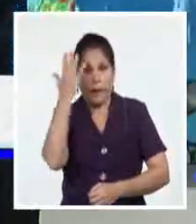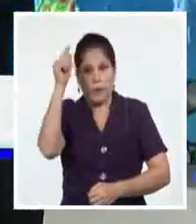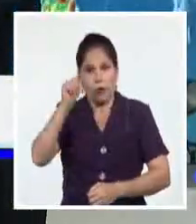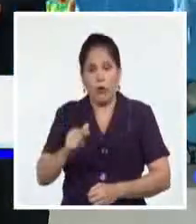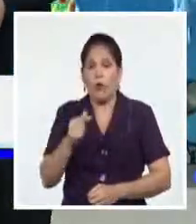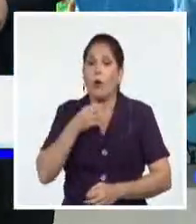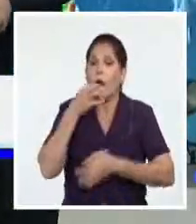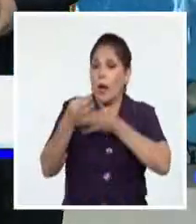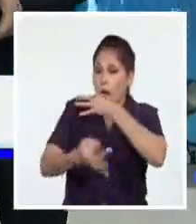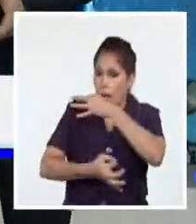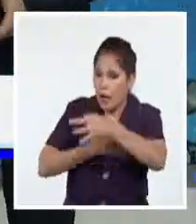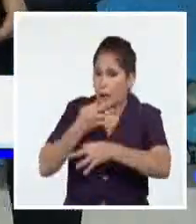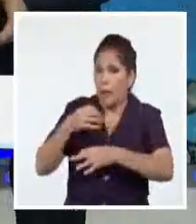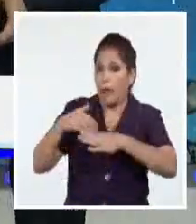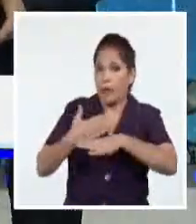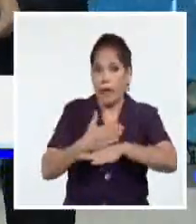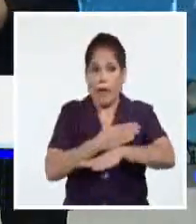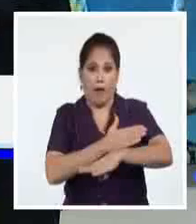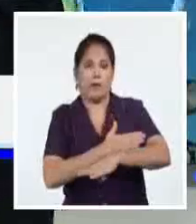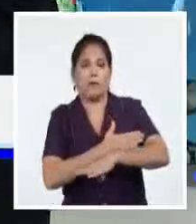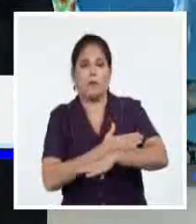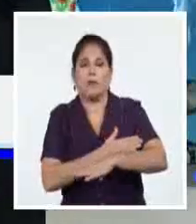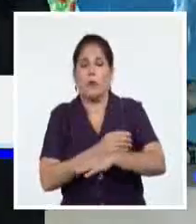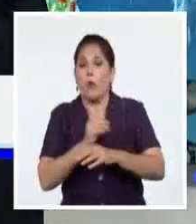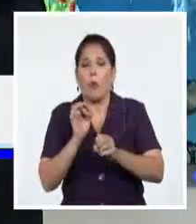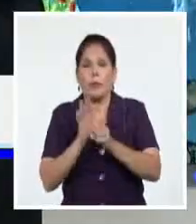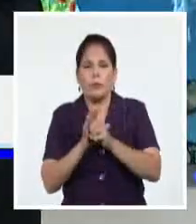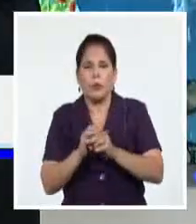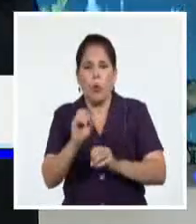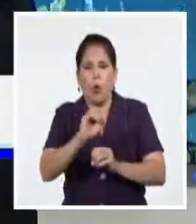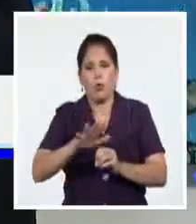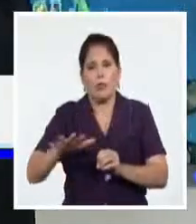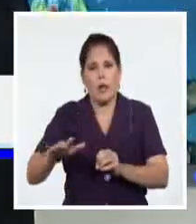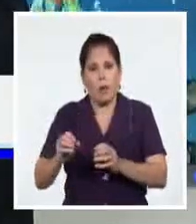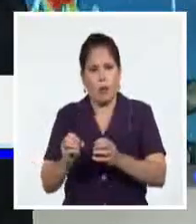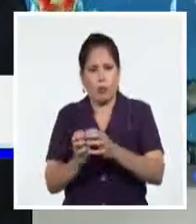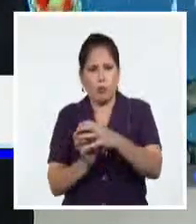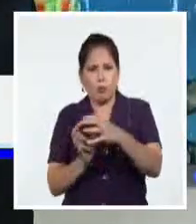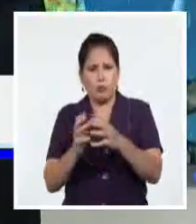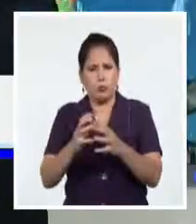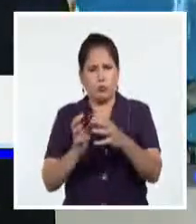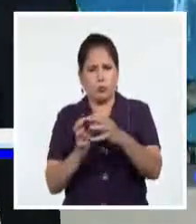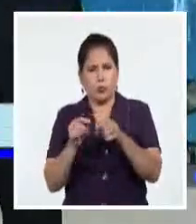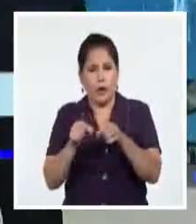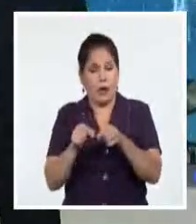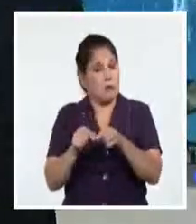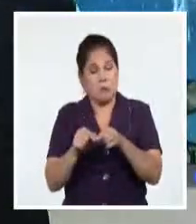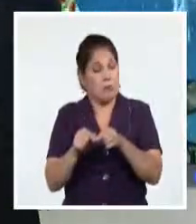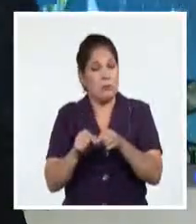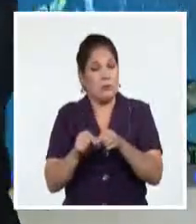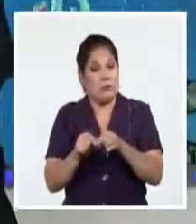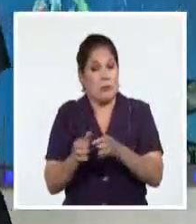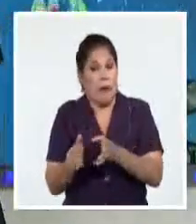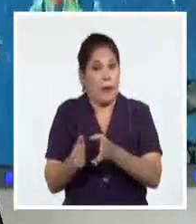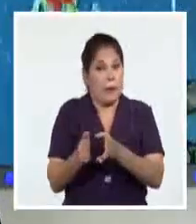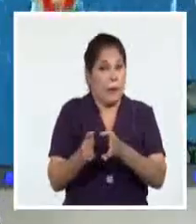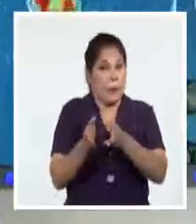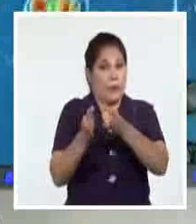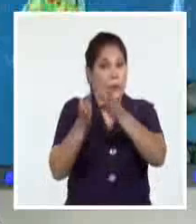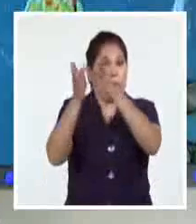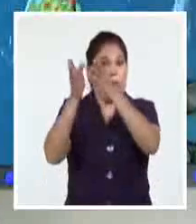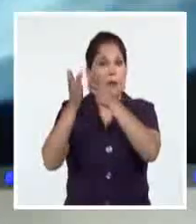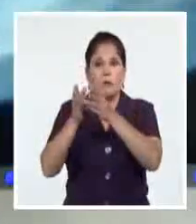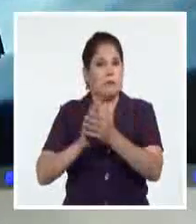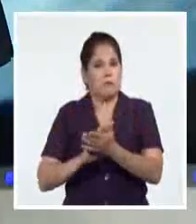que lo vieron venir desde hace varios días cuando se formó en el océano muy cerca de las Antillas Menores y por más que quisimos empujarlo hacia el